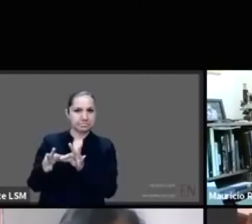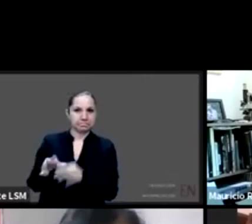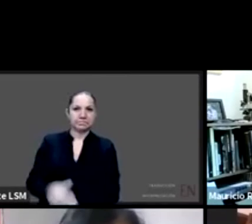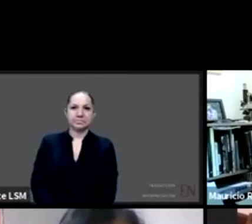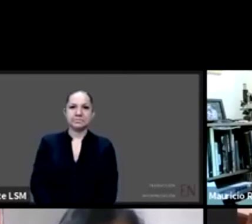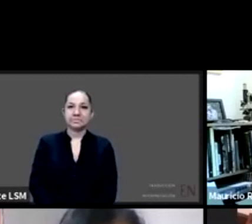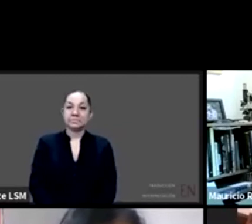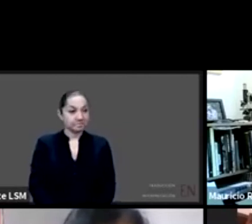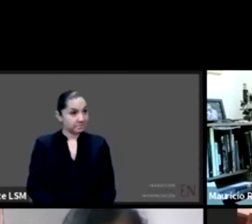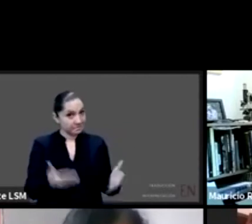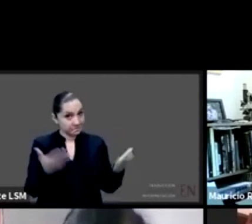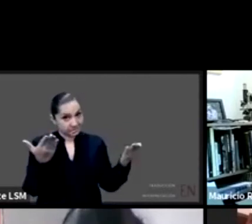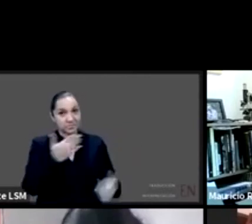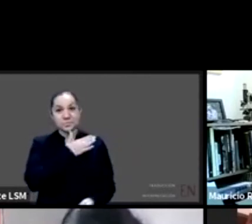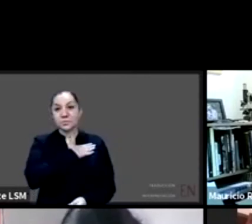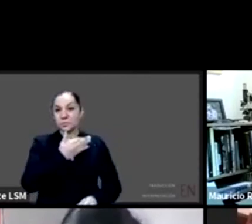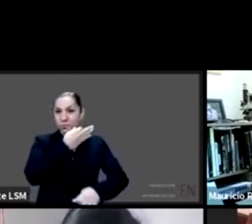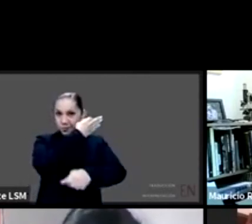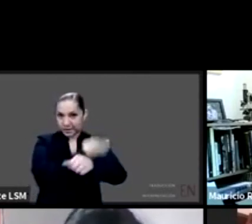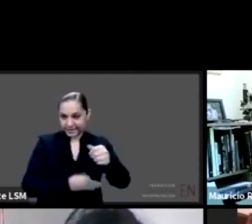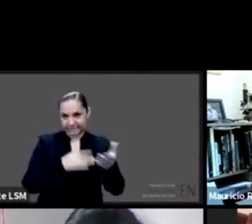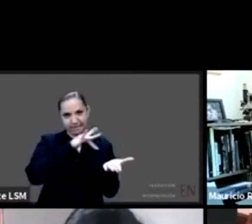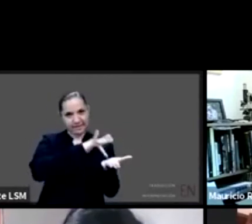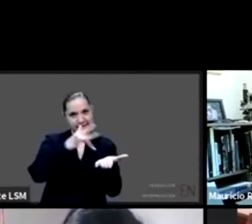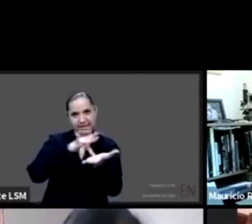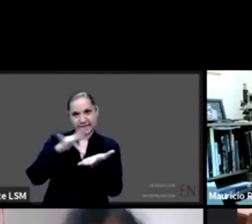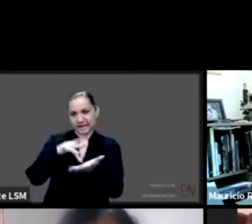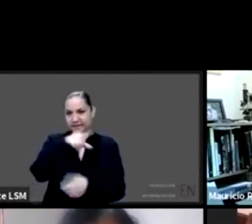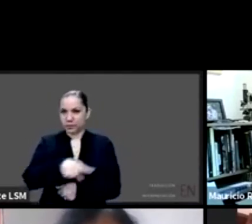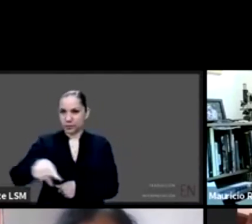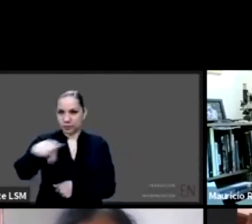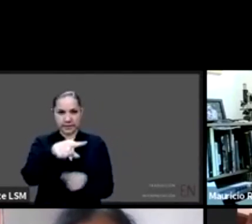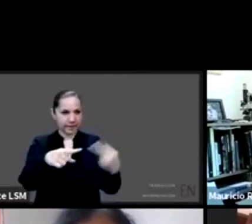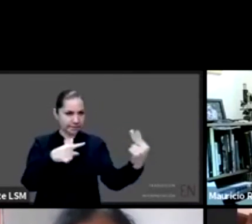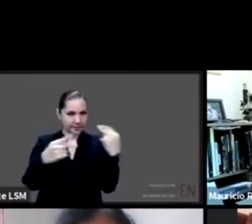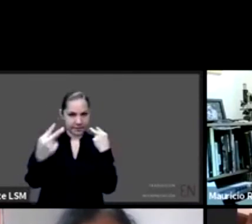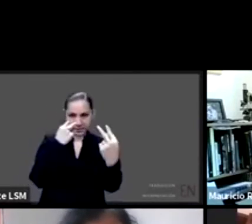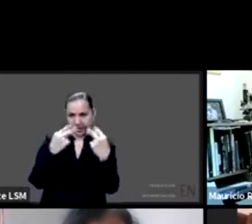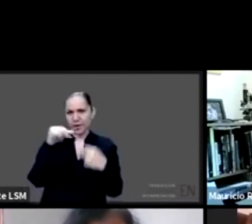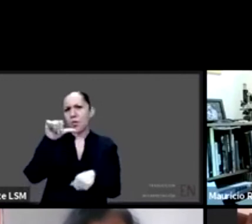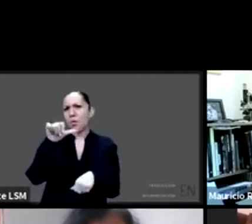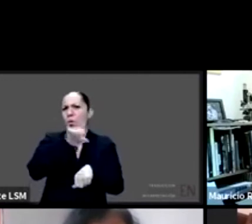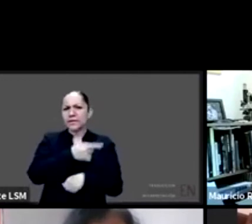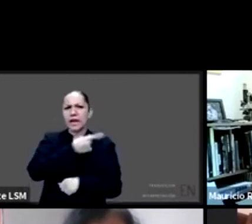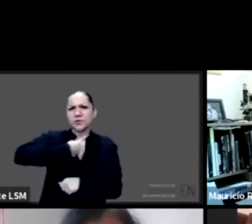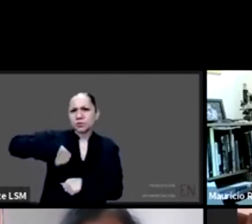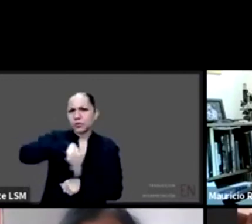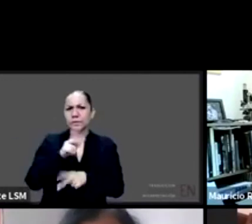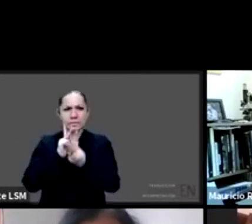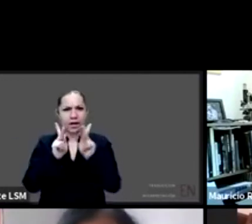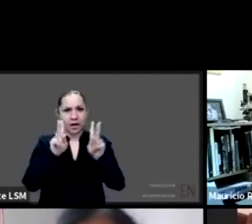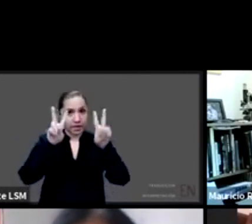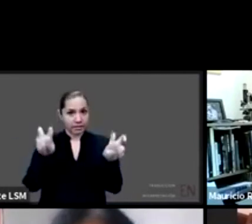Muy buenas tardes, muchísimas gracias por acompañarnos en esta transmisión en la que vamos a tener una plática importantísima.